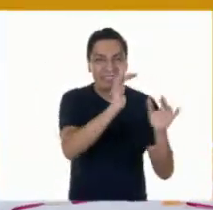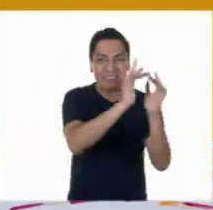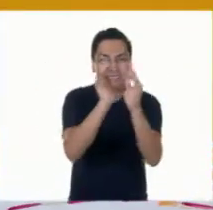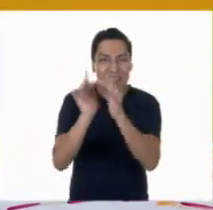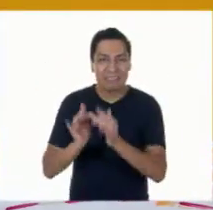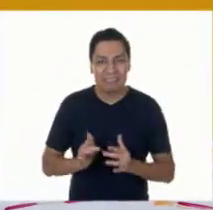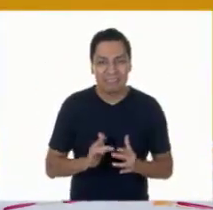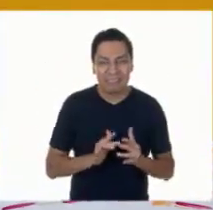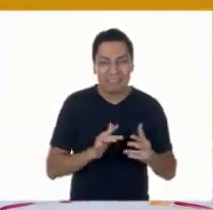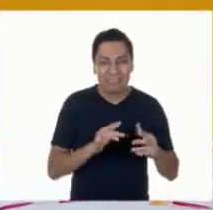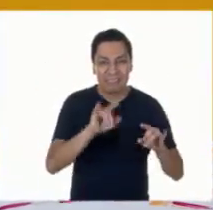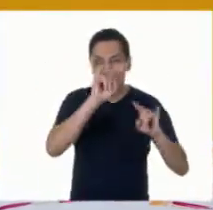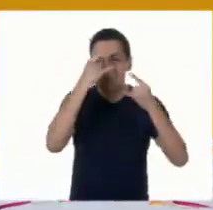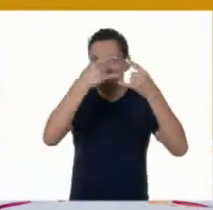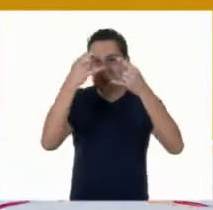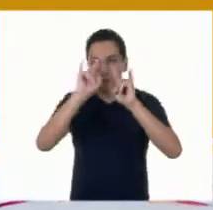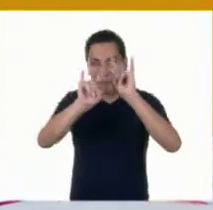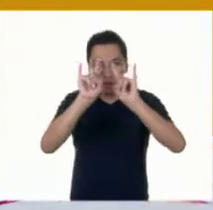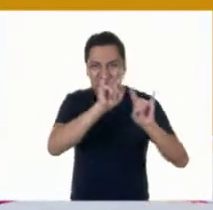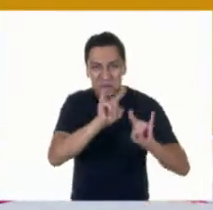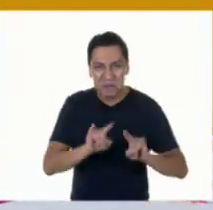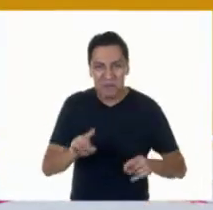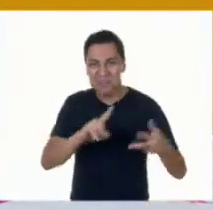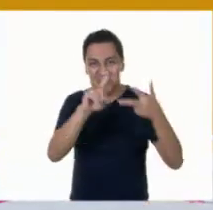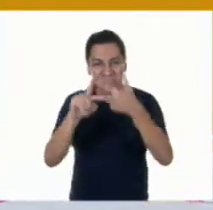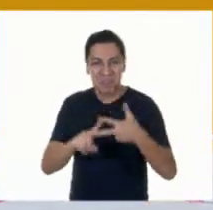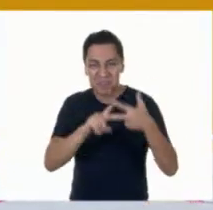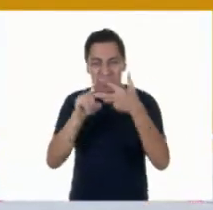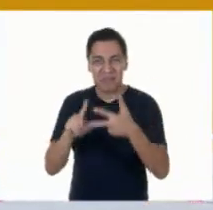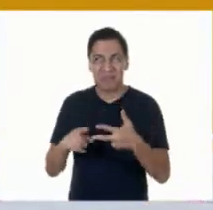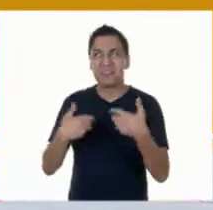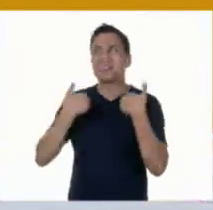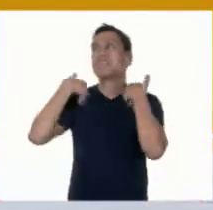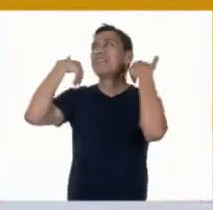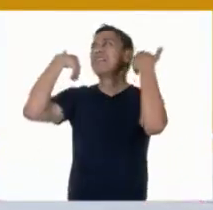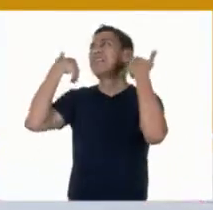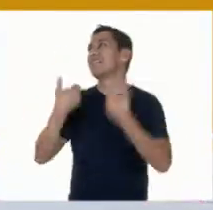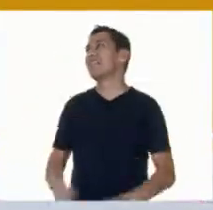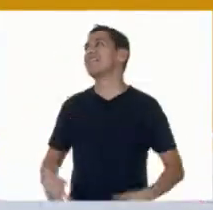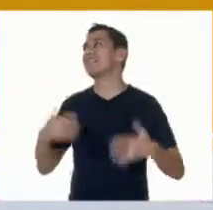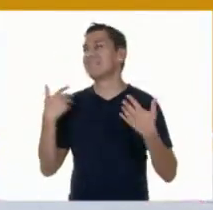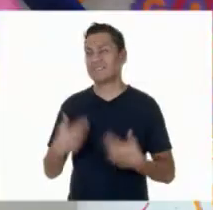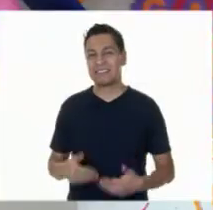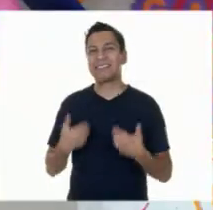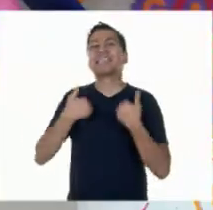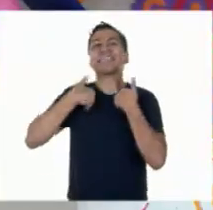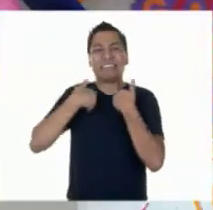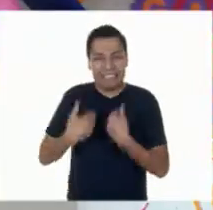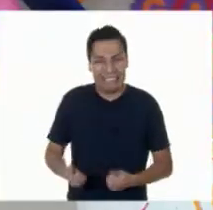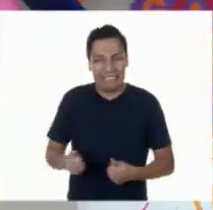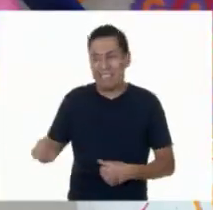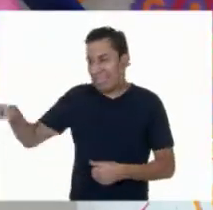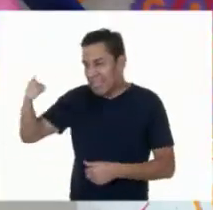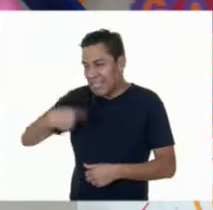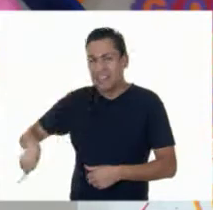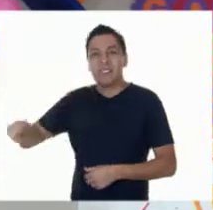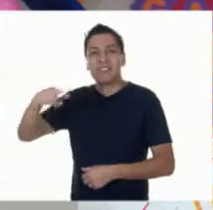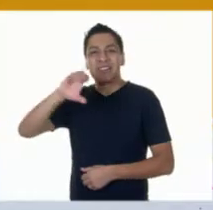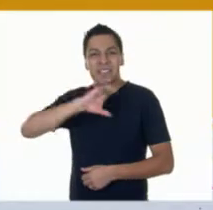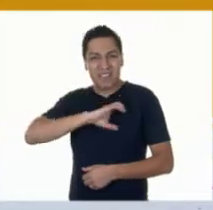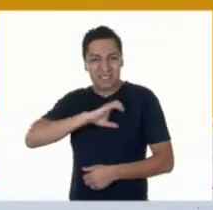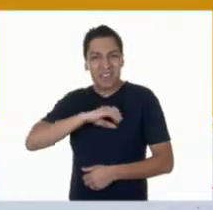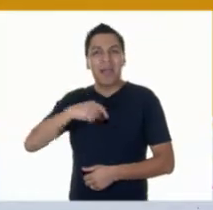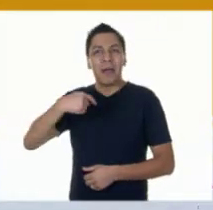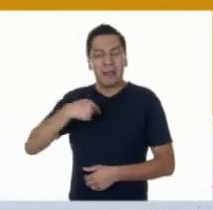¡Ay, pues es que ahora lloro, pero de alegría! ¡Ay, sí me quieren, mis amigos! ¡No se olvidaron de mí!